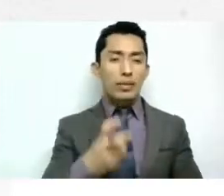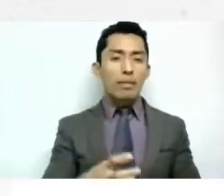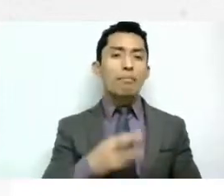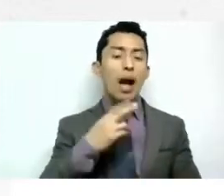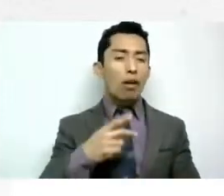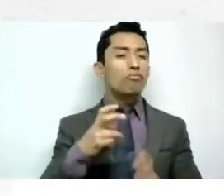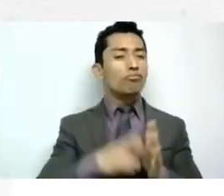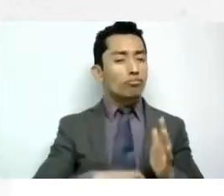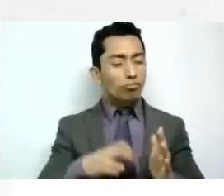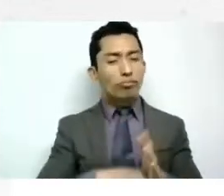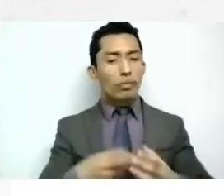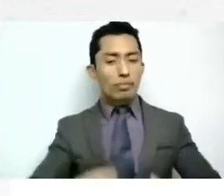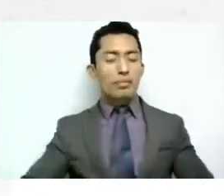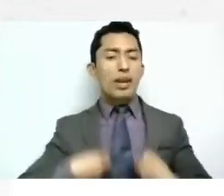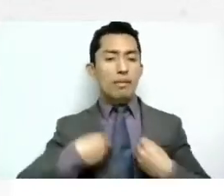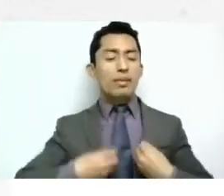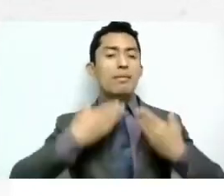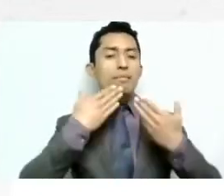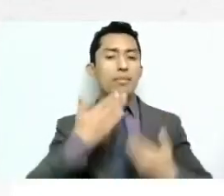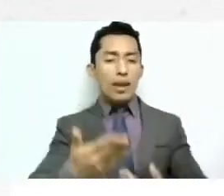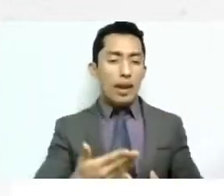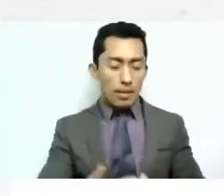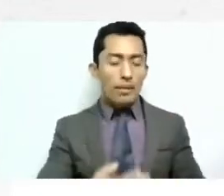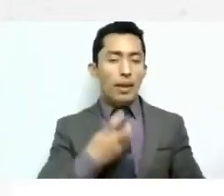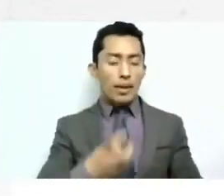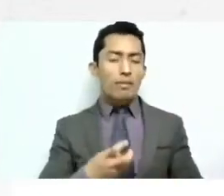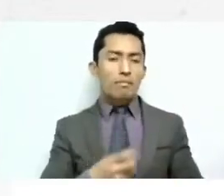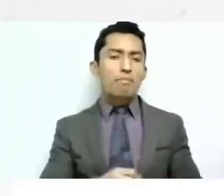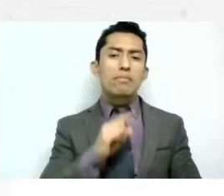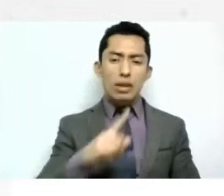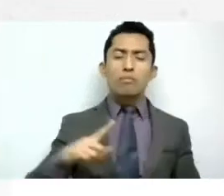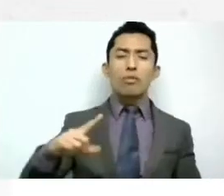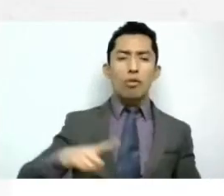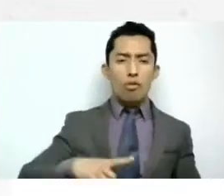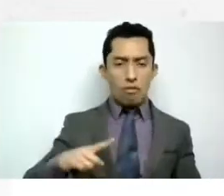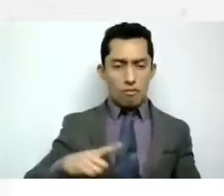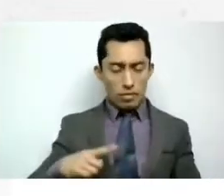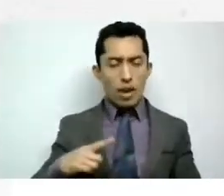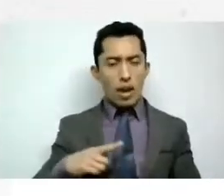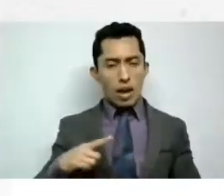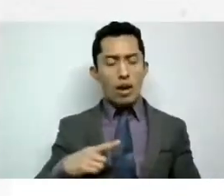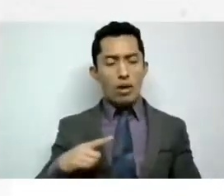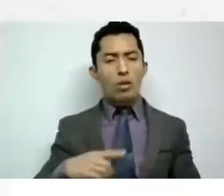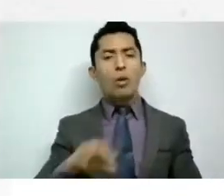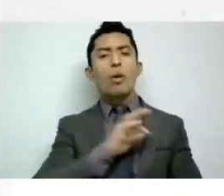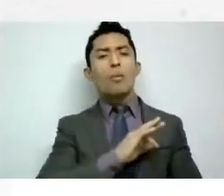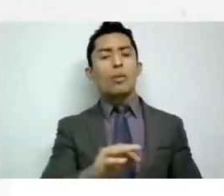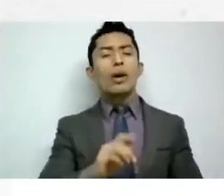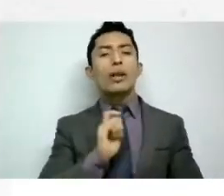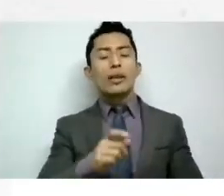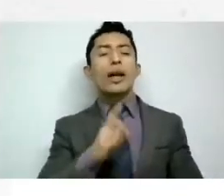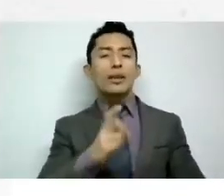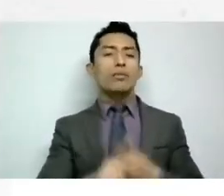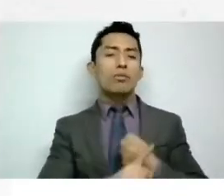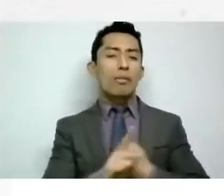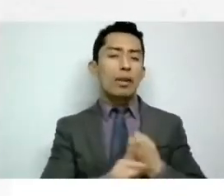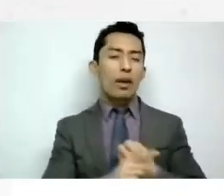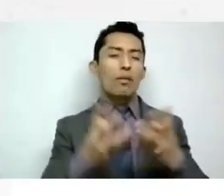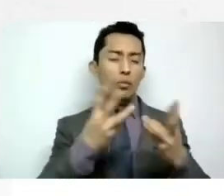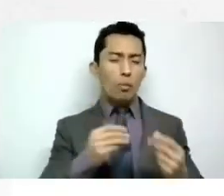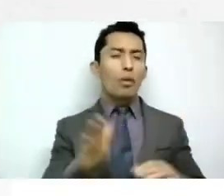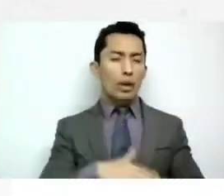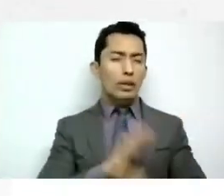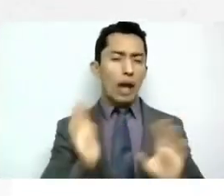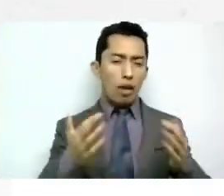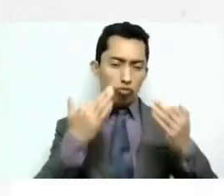circunstancias se puede realizar incluso el gobierno pueda dar estas soluciones porque ya lo hemos visto